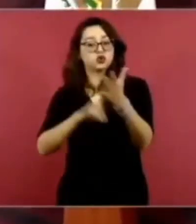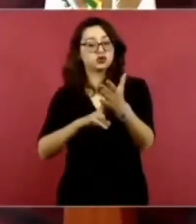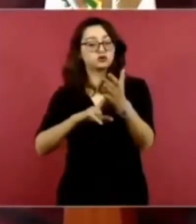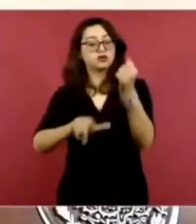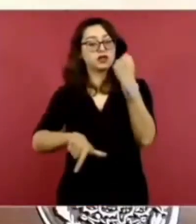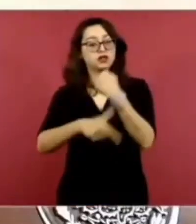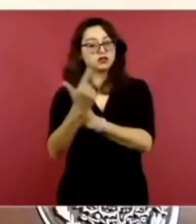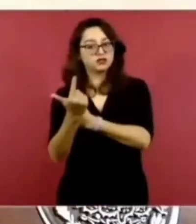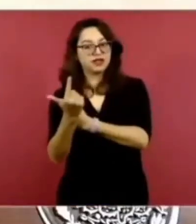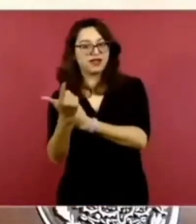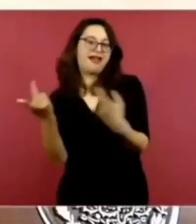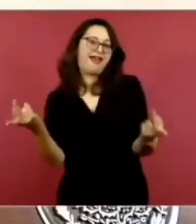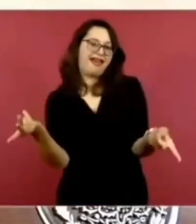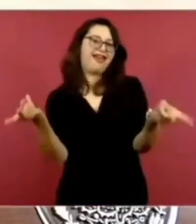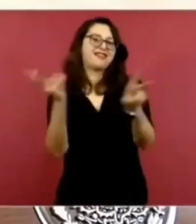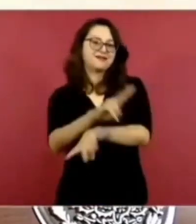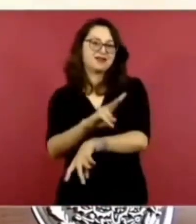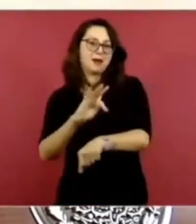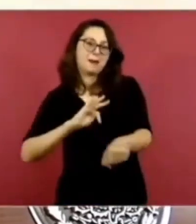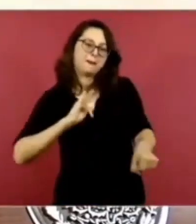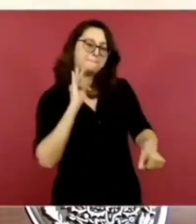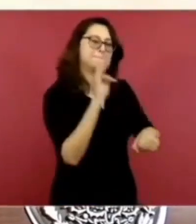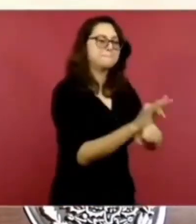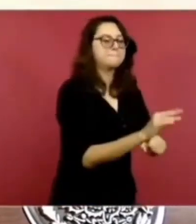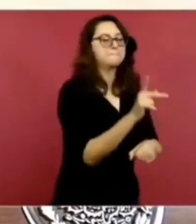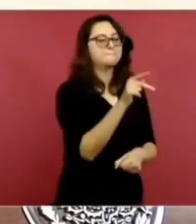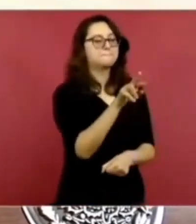el PAN le ayudó al PRI